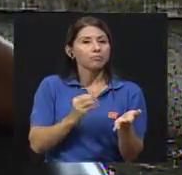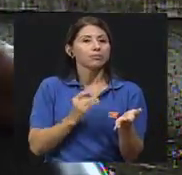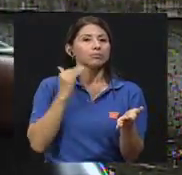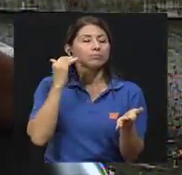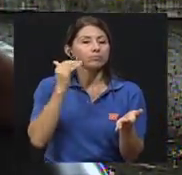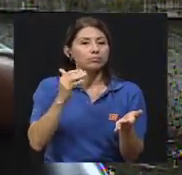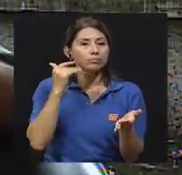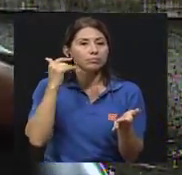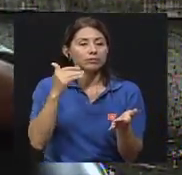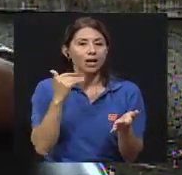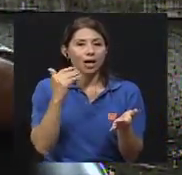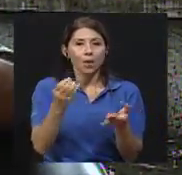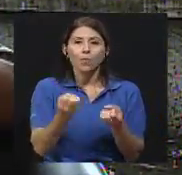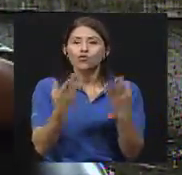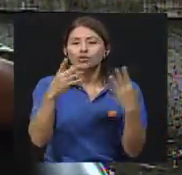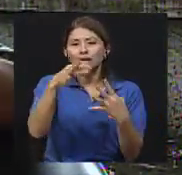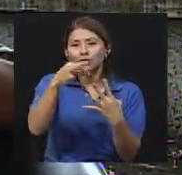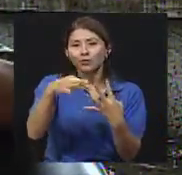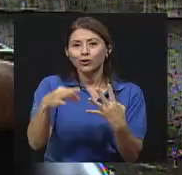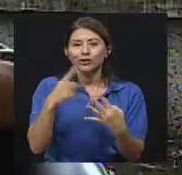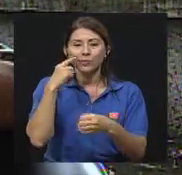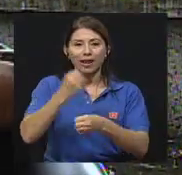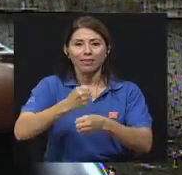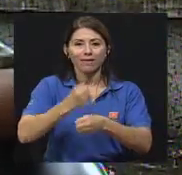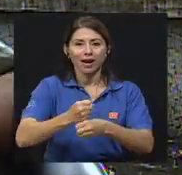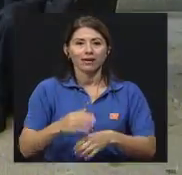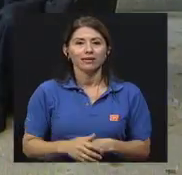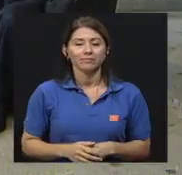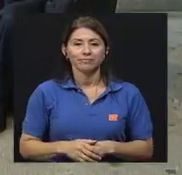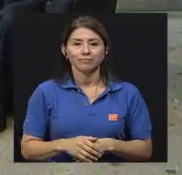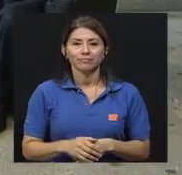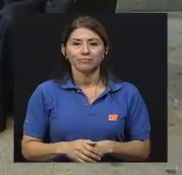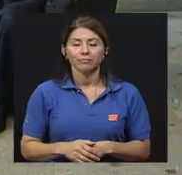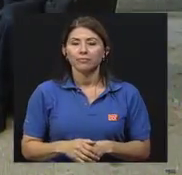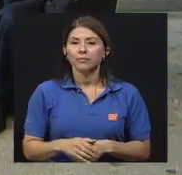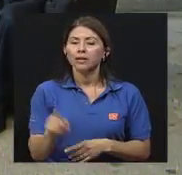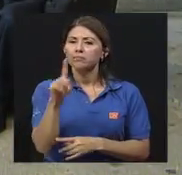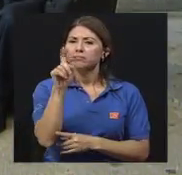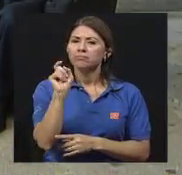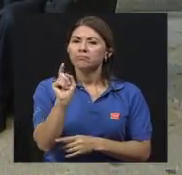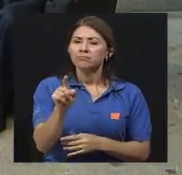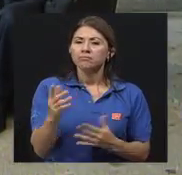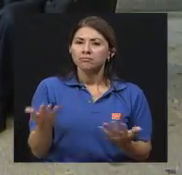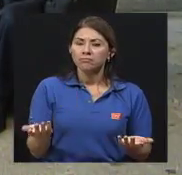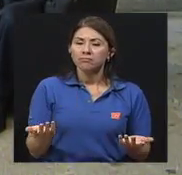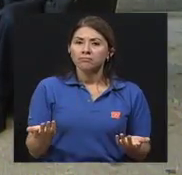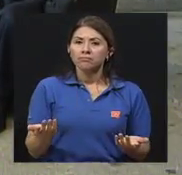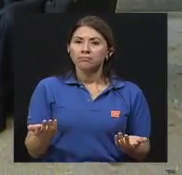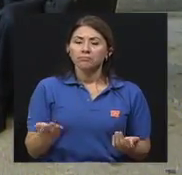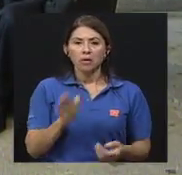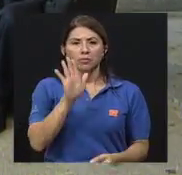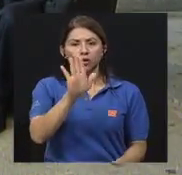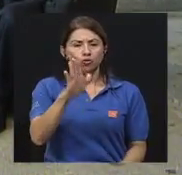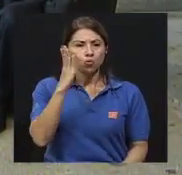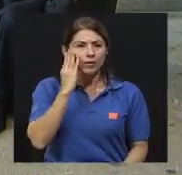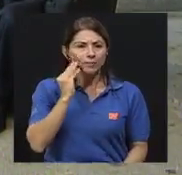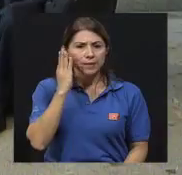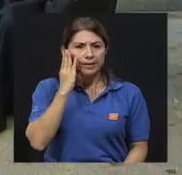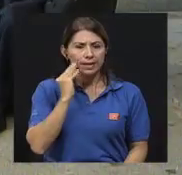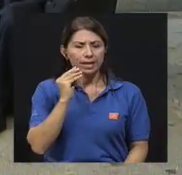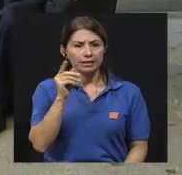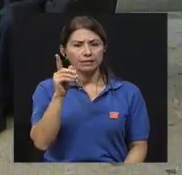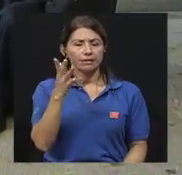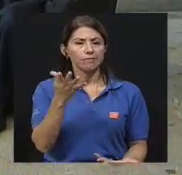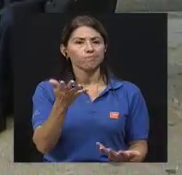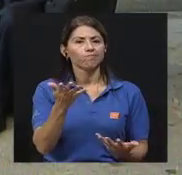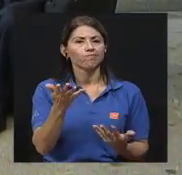son muchas las opciones que tenemos para trabajar. ¿Y cuáles son, tal vez en su experiencia y lo